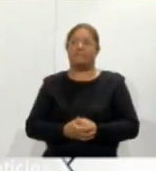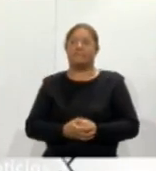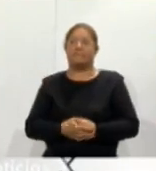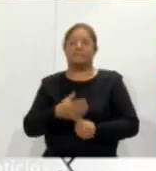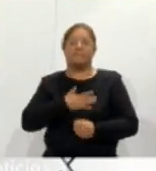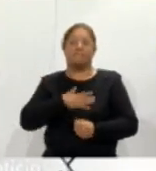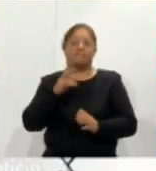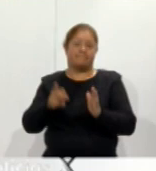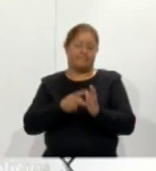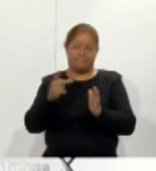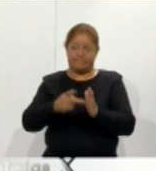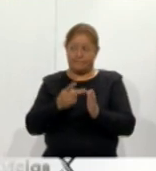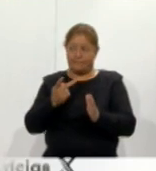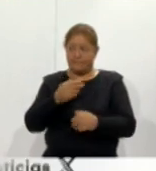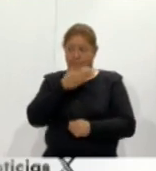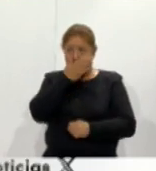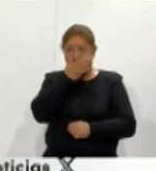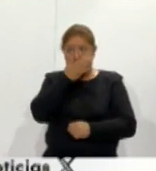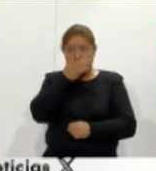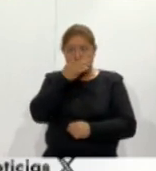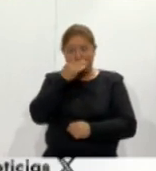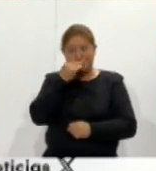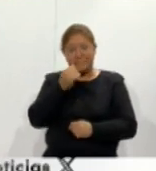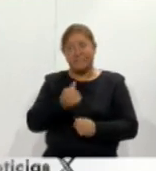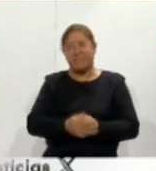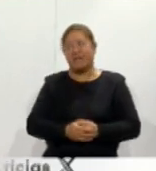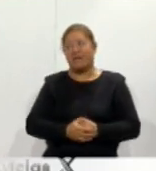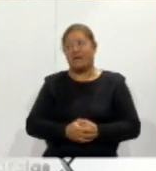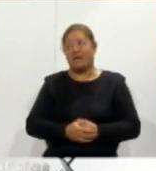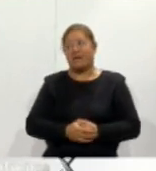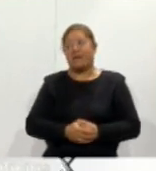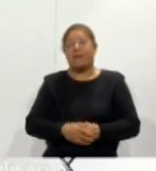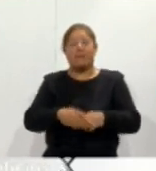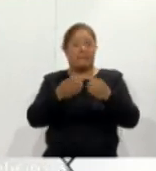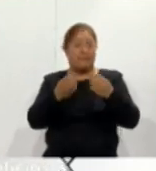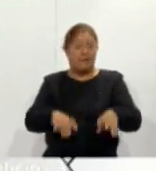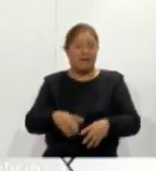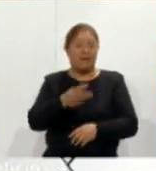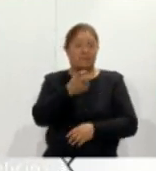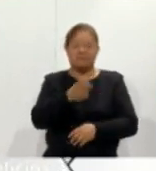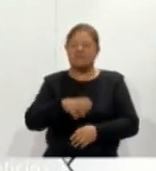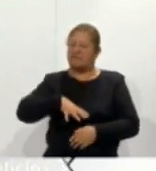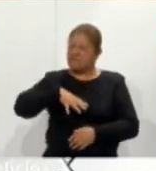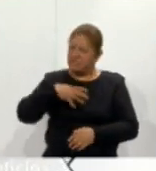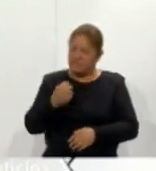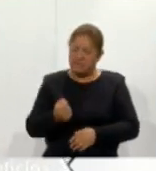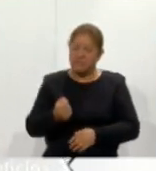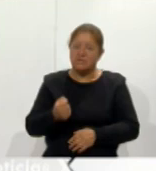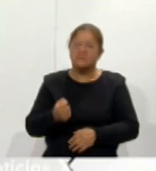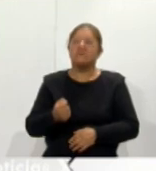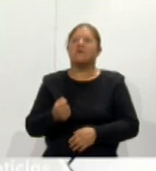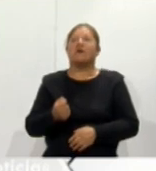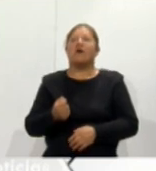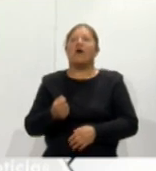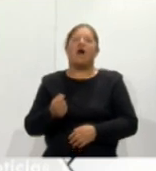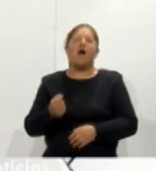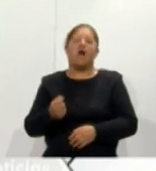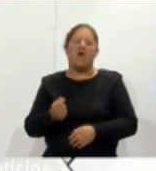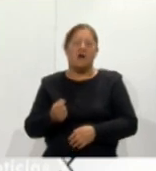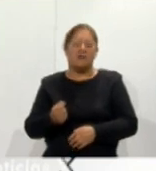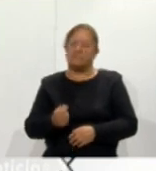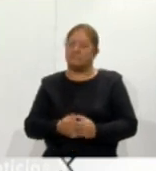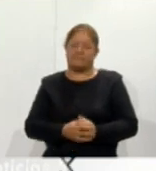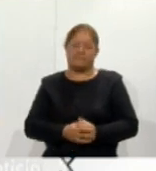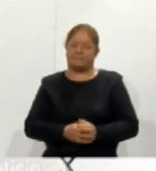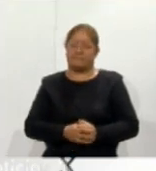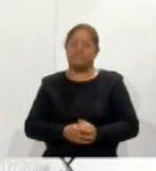en que nunca dejemos que se banalicen este tipo de esfuerzos, porque hay mujeres que están